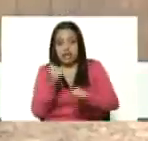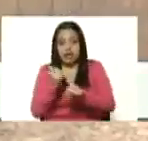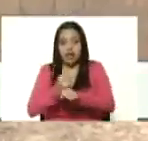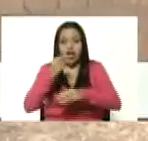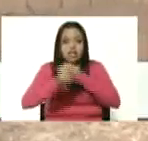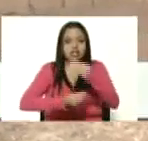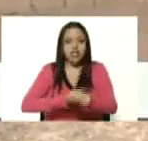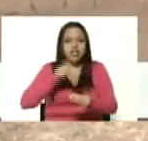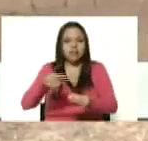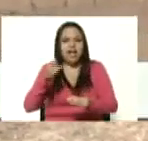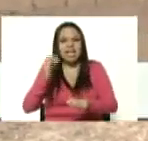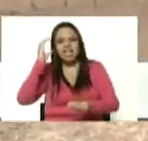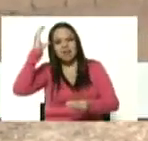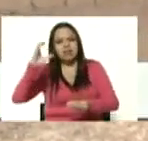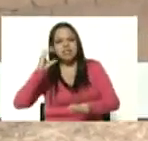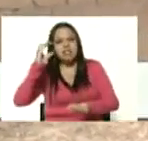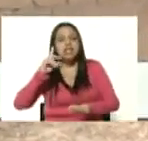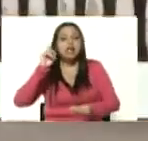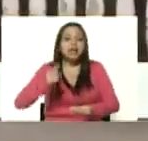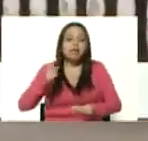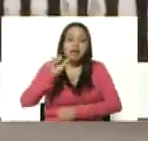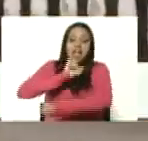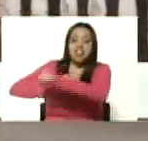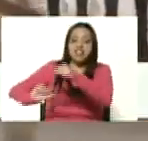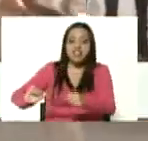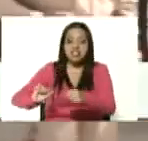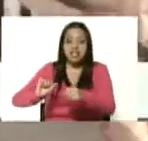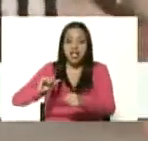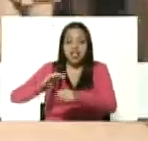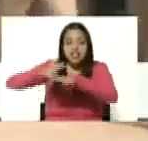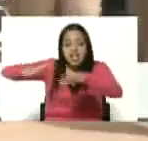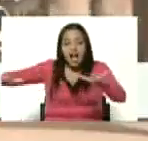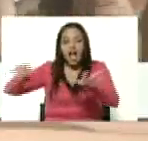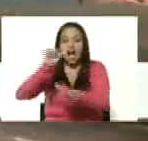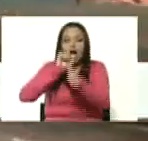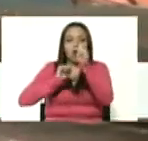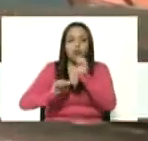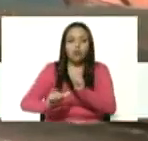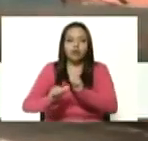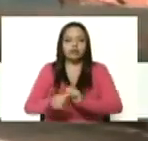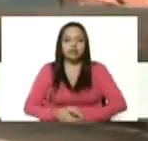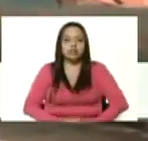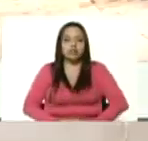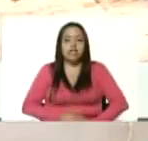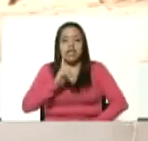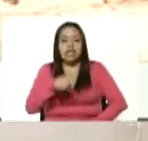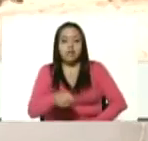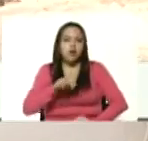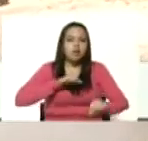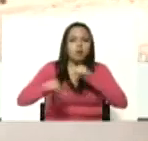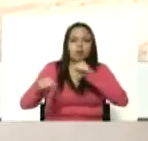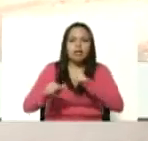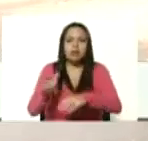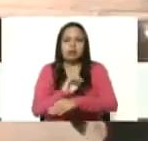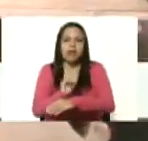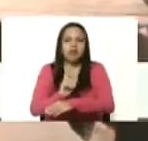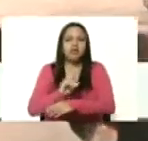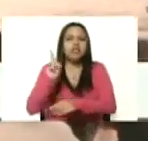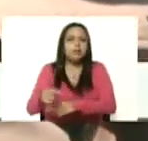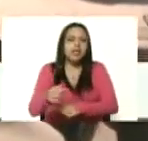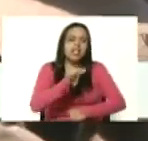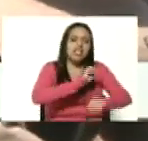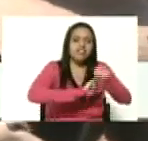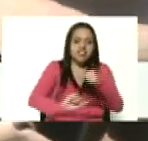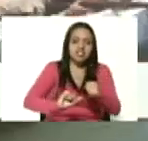capacidad de desdoblarse para la defensa costera y marítima garantizando con acciones inmediatas y oportunas la producción pesquera y la defensa